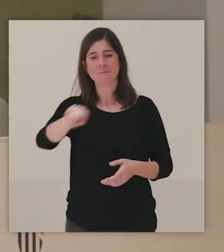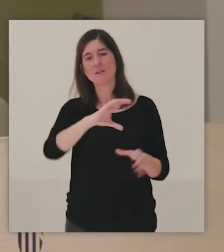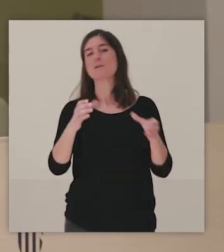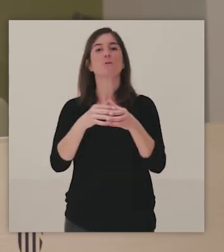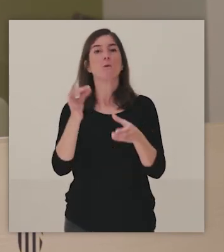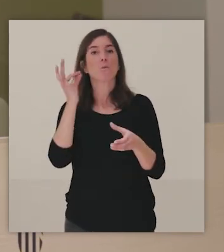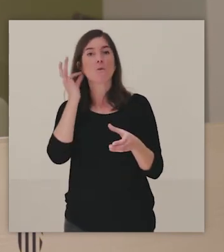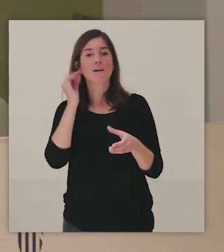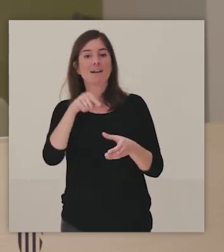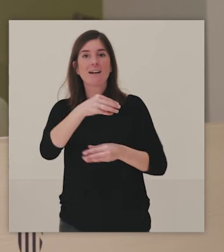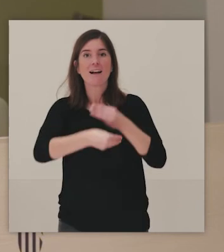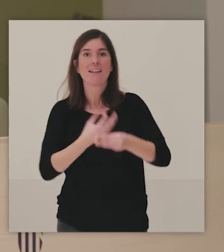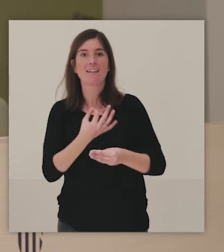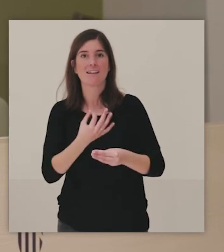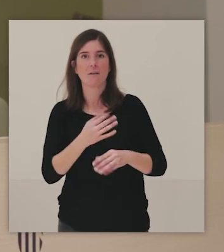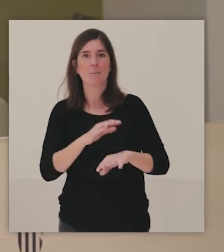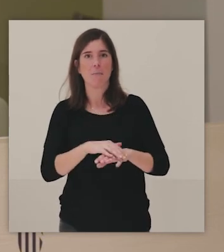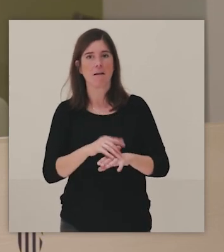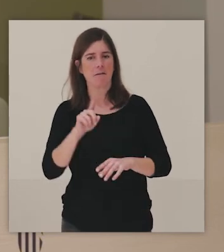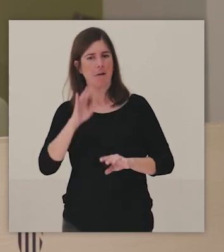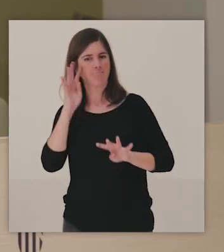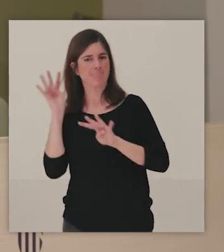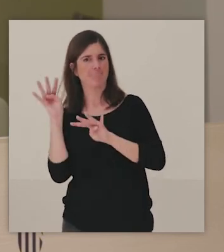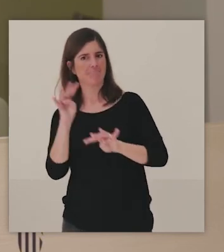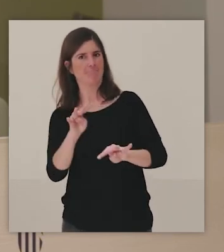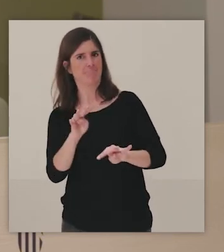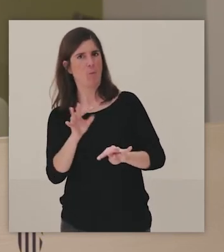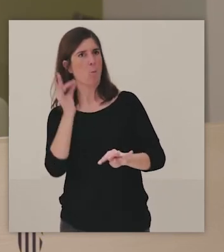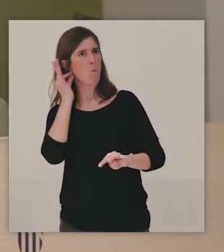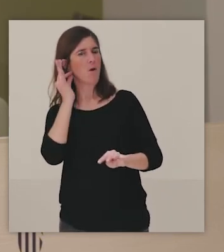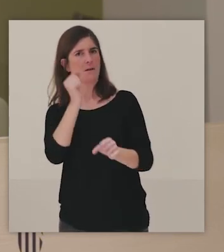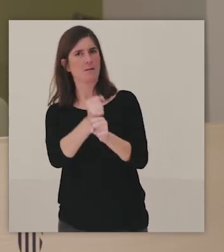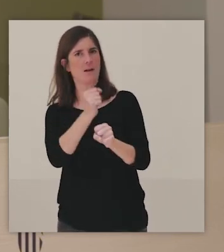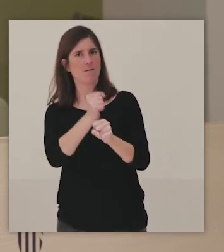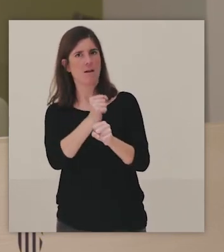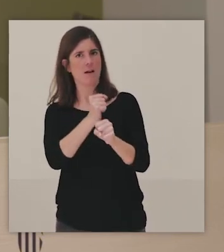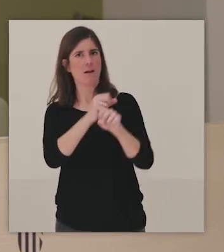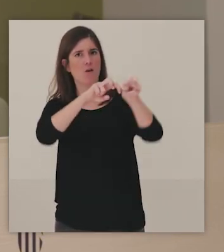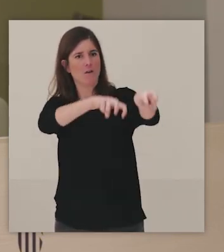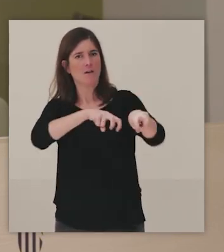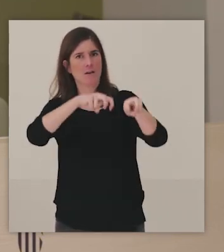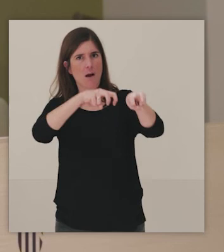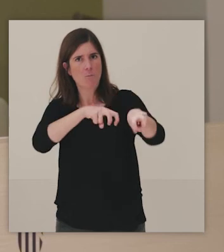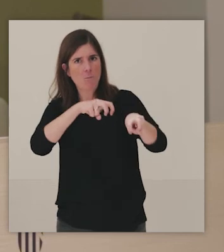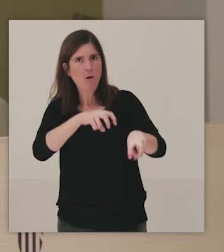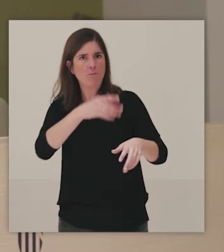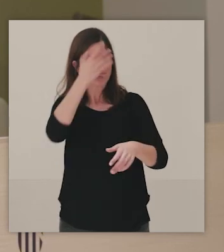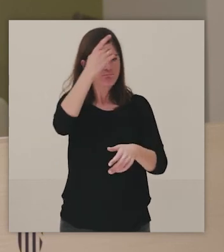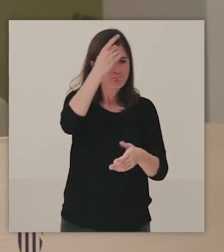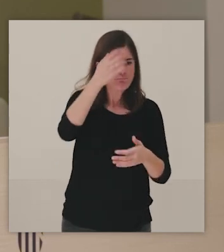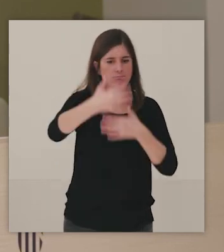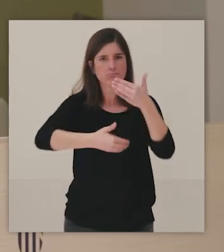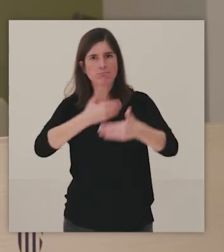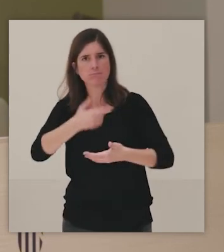también para visibilizar el trabajo de la mujer, un trabajo muy invisibilizado en el